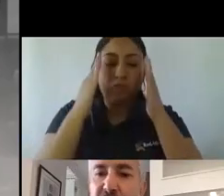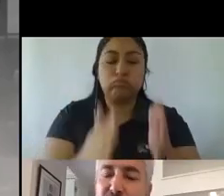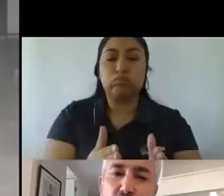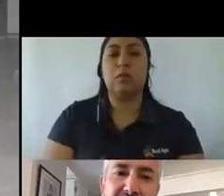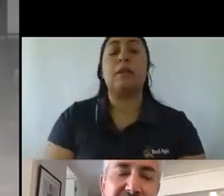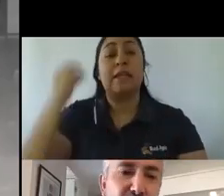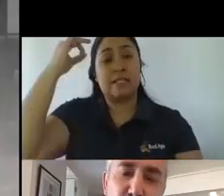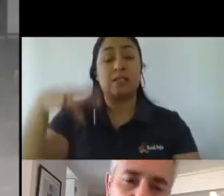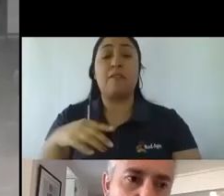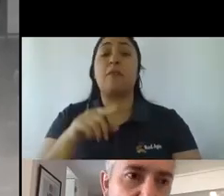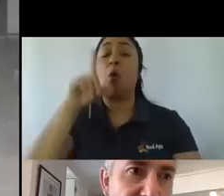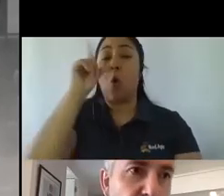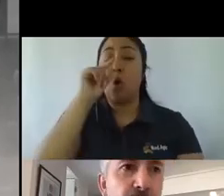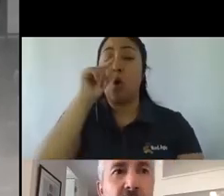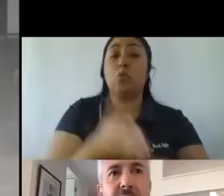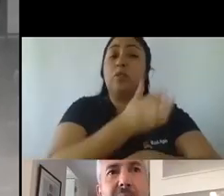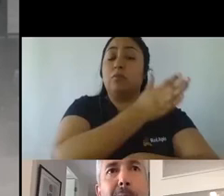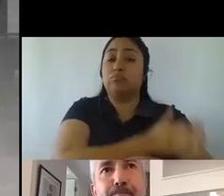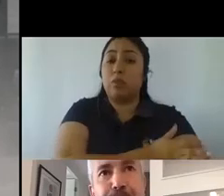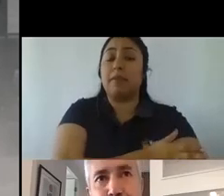pasado, tenemos un escenario súper complejo,